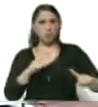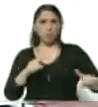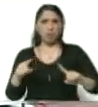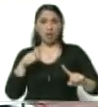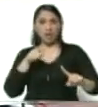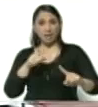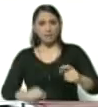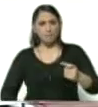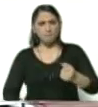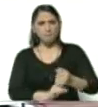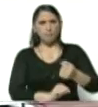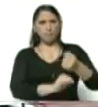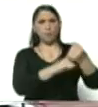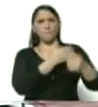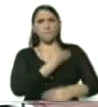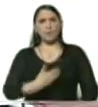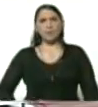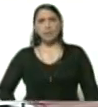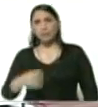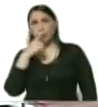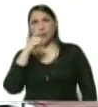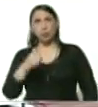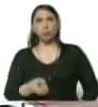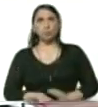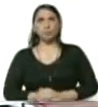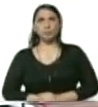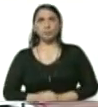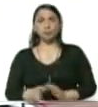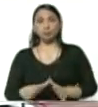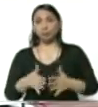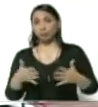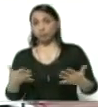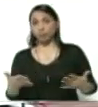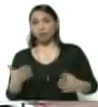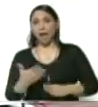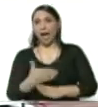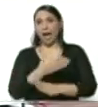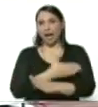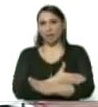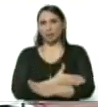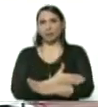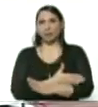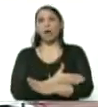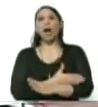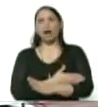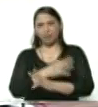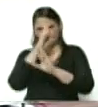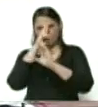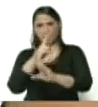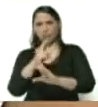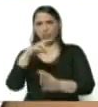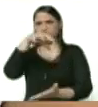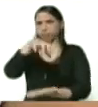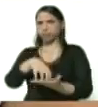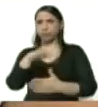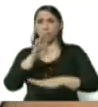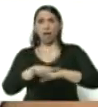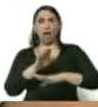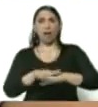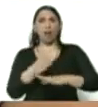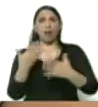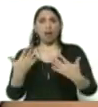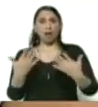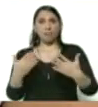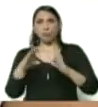es lo que impulsó al presidente Nicolás Maduro cuando tempranamente adoptó el estado de alarma constitucional fue